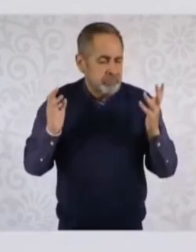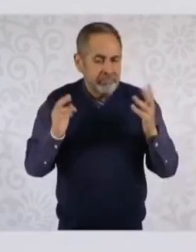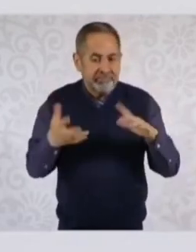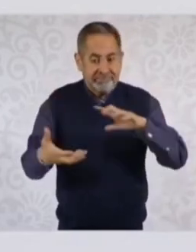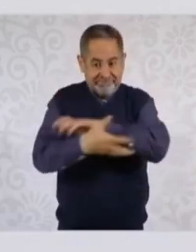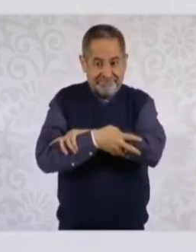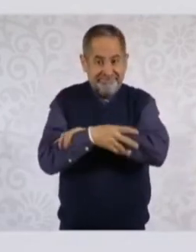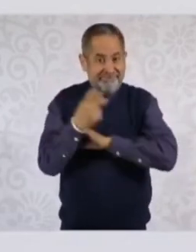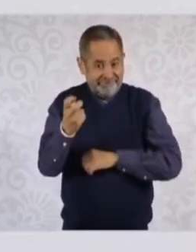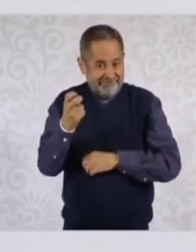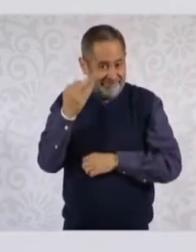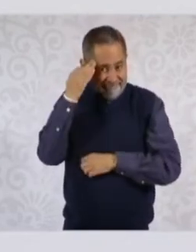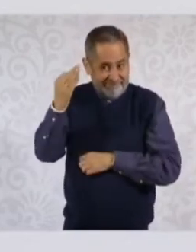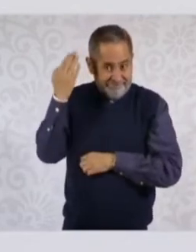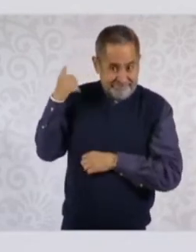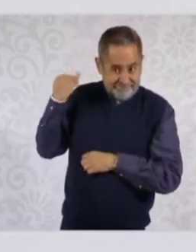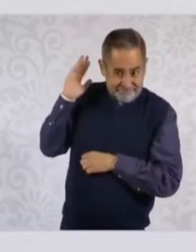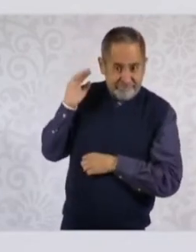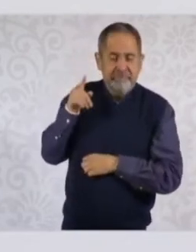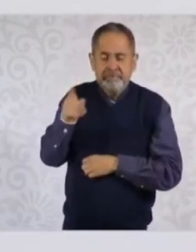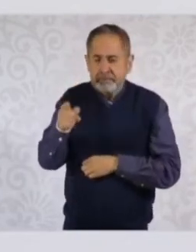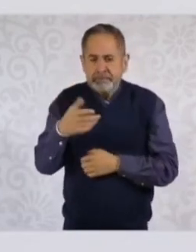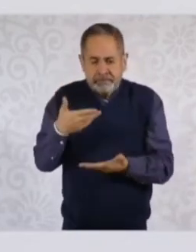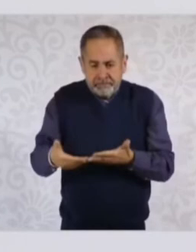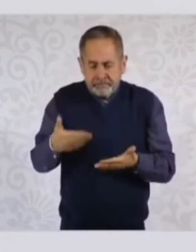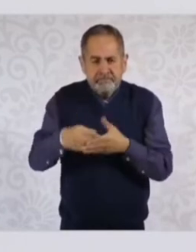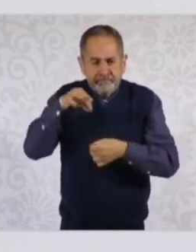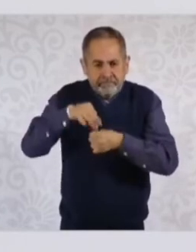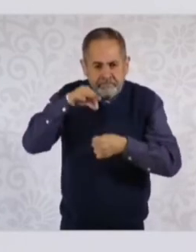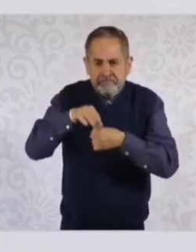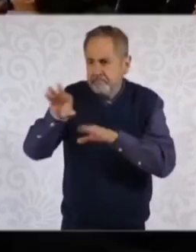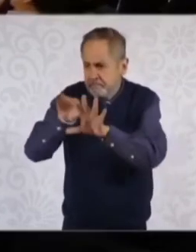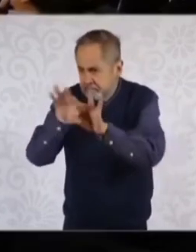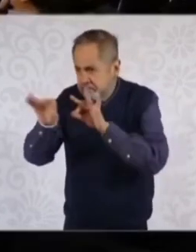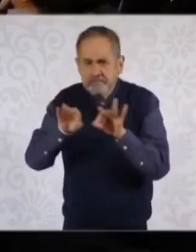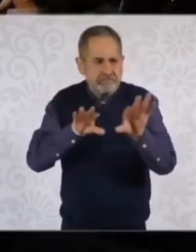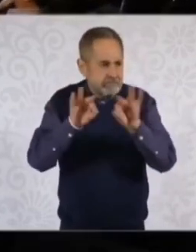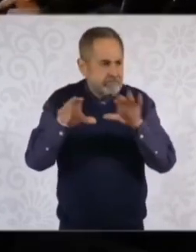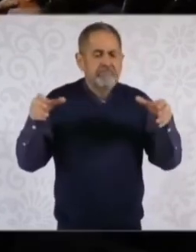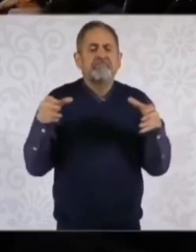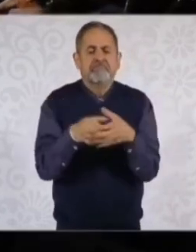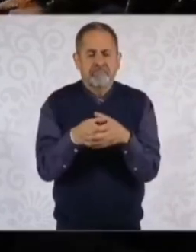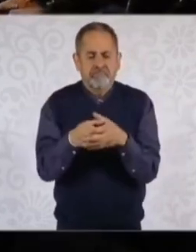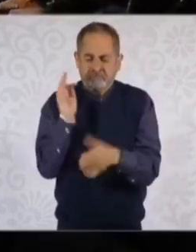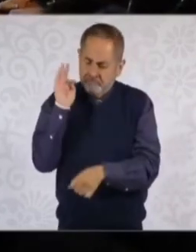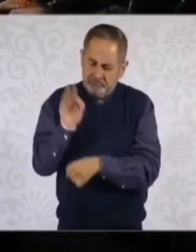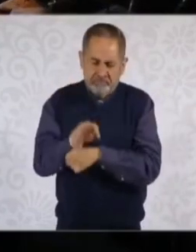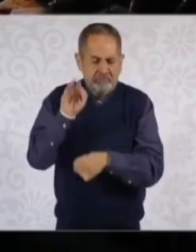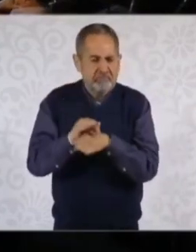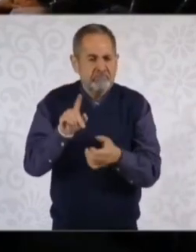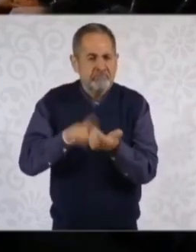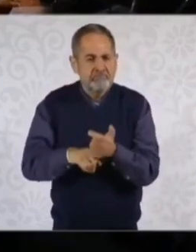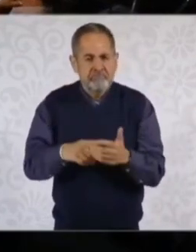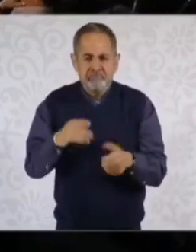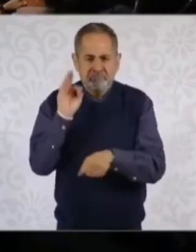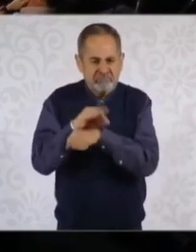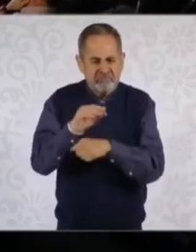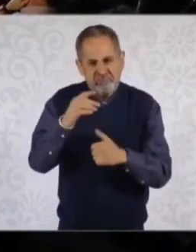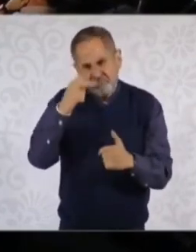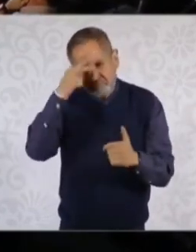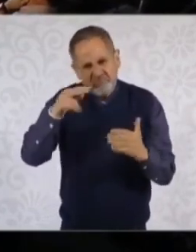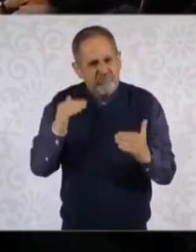pacto elegimos a nuestras autoridades y estamos puestos a la defensa de la soberanía nacional.